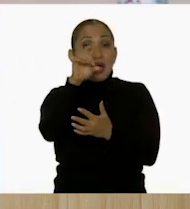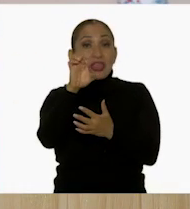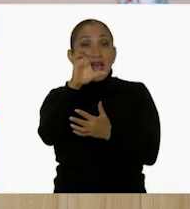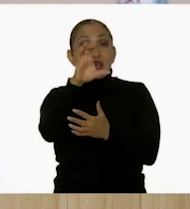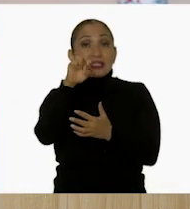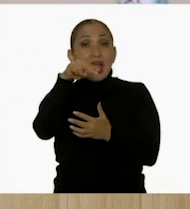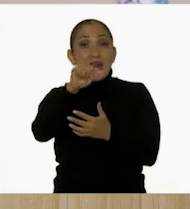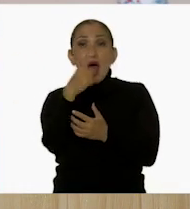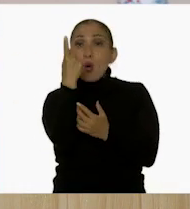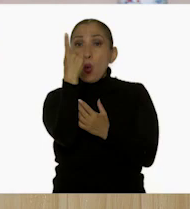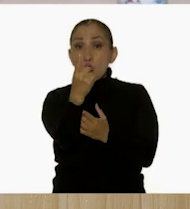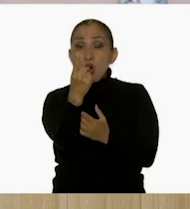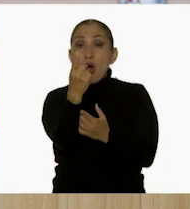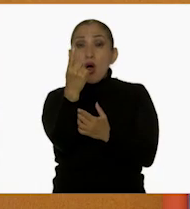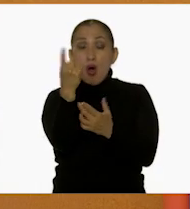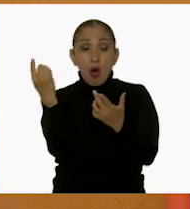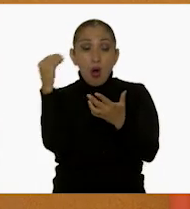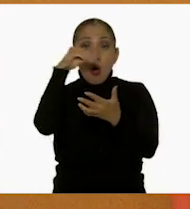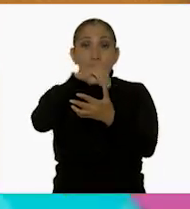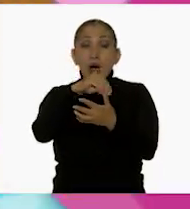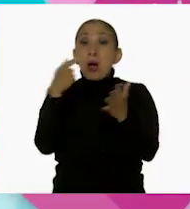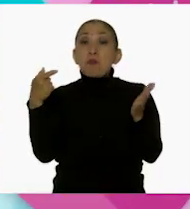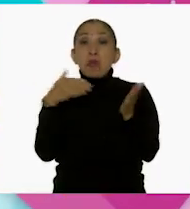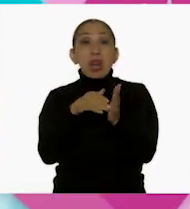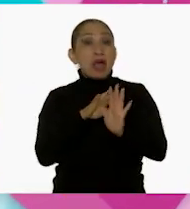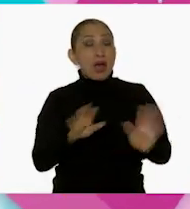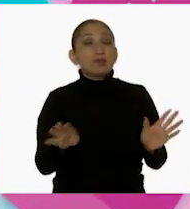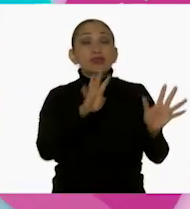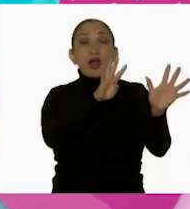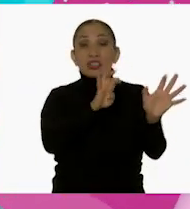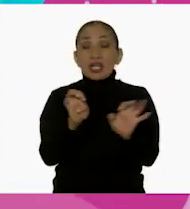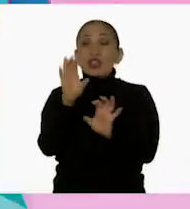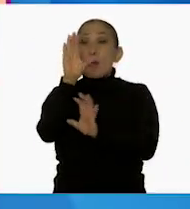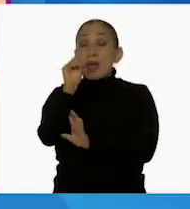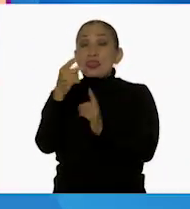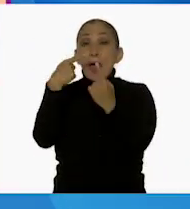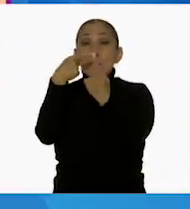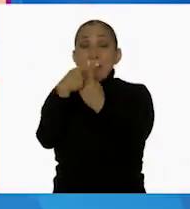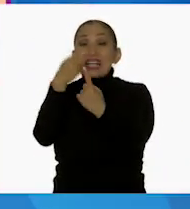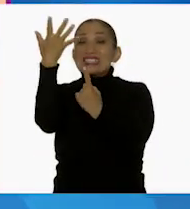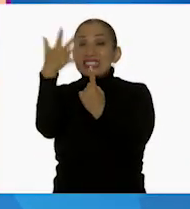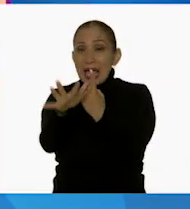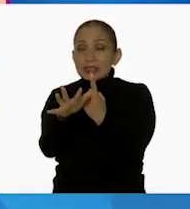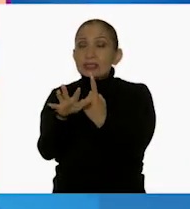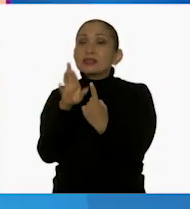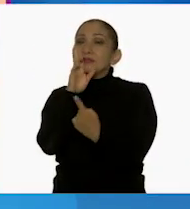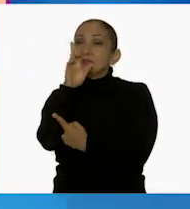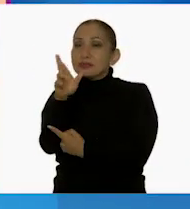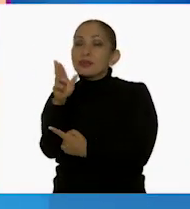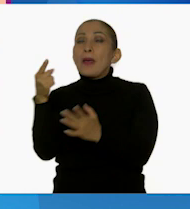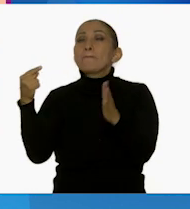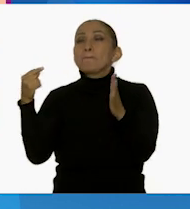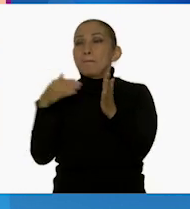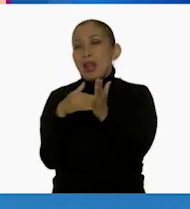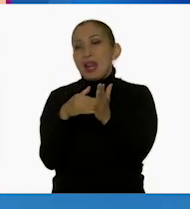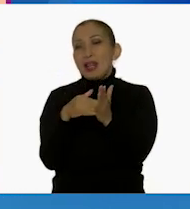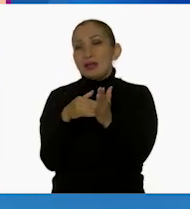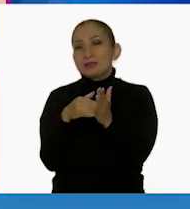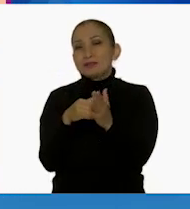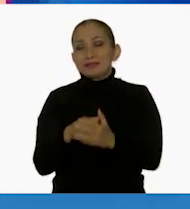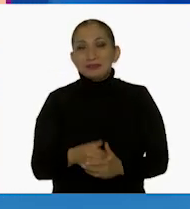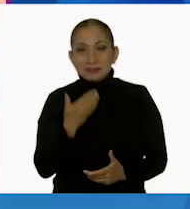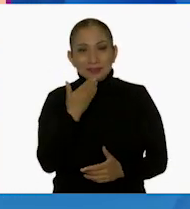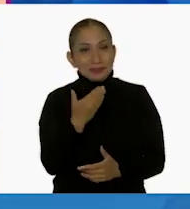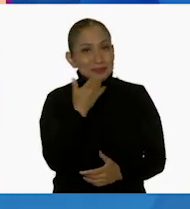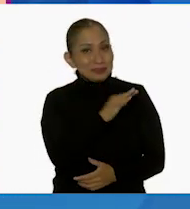lleguemos a mil. Excelente. Entonces, 990 más 10 nos da como resultado mil. Muy